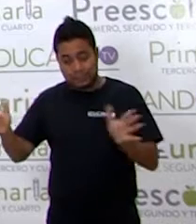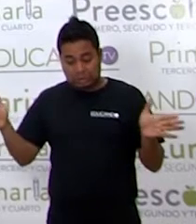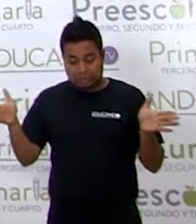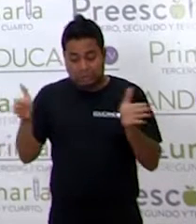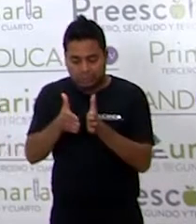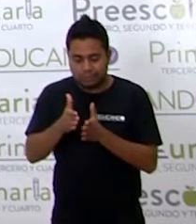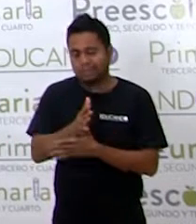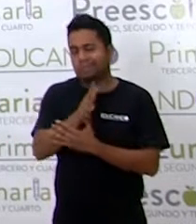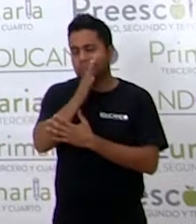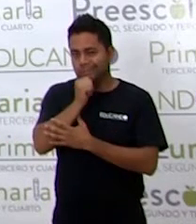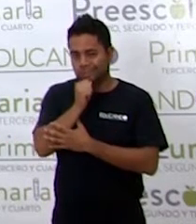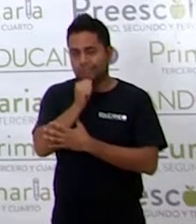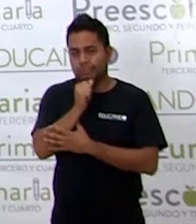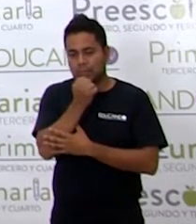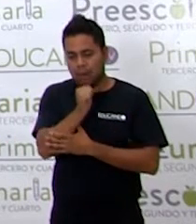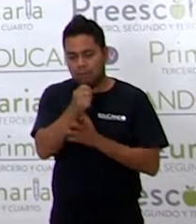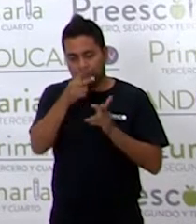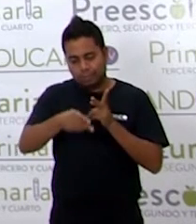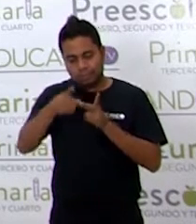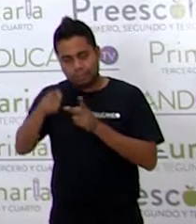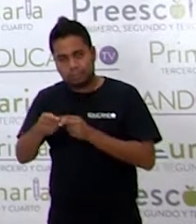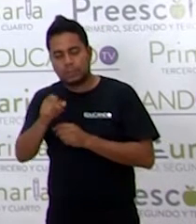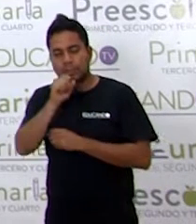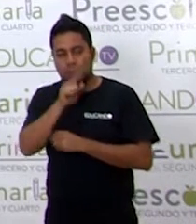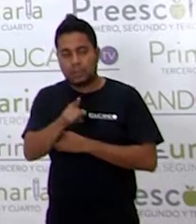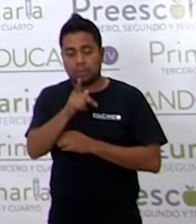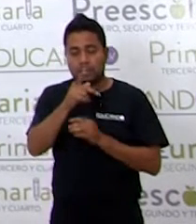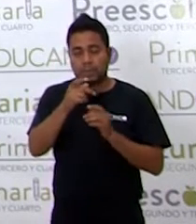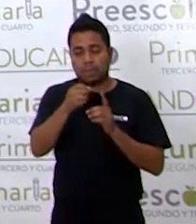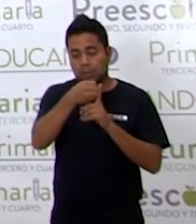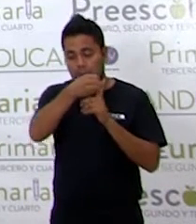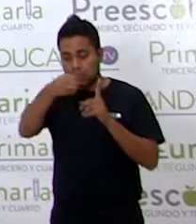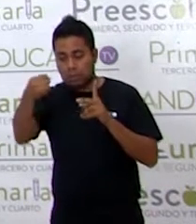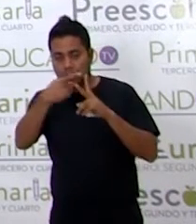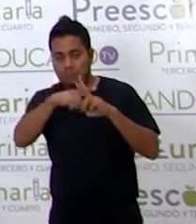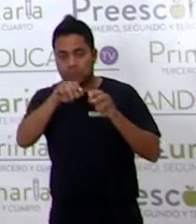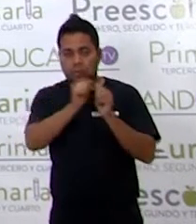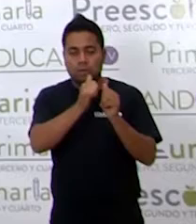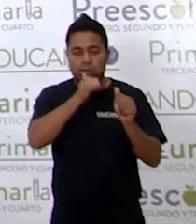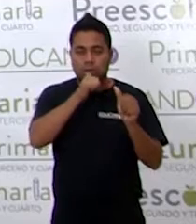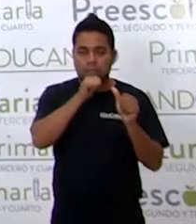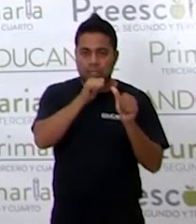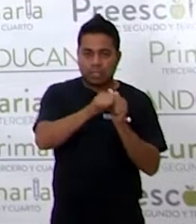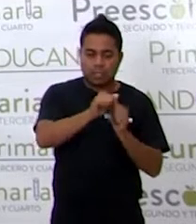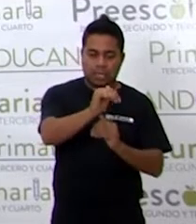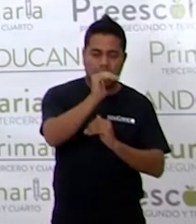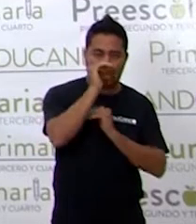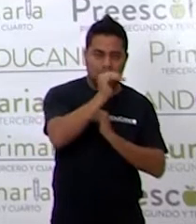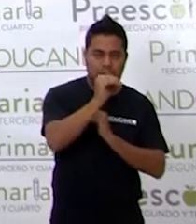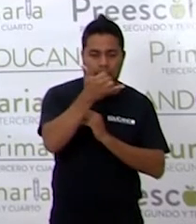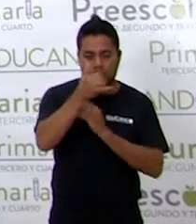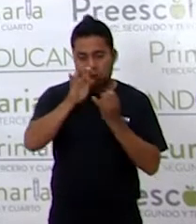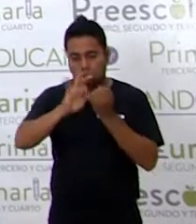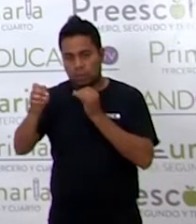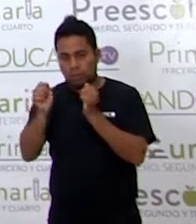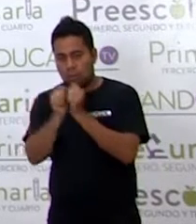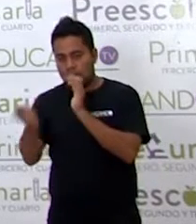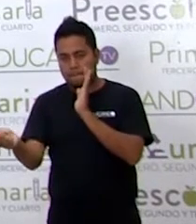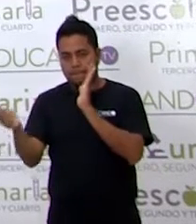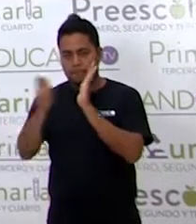Además Que la oración Debe iniciar Con mayúscula Y terminar Con un punto